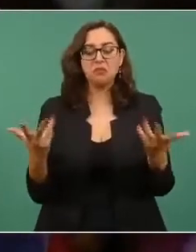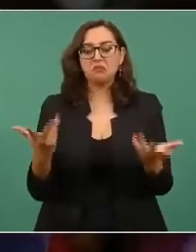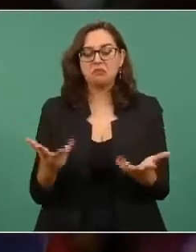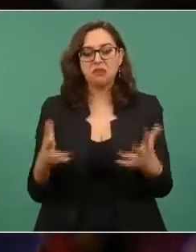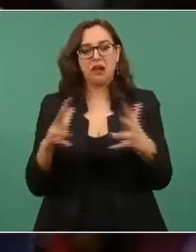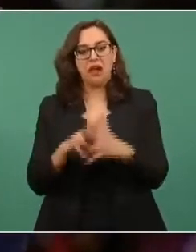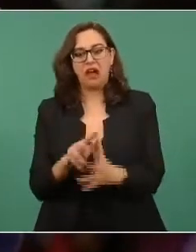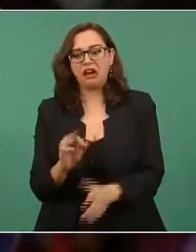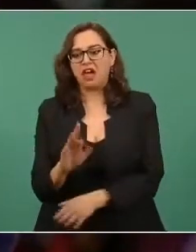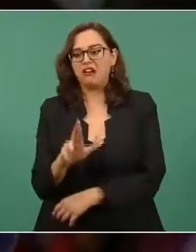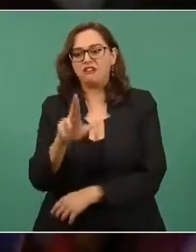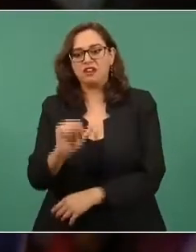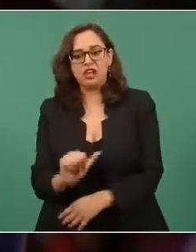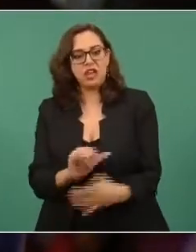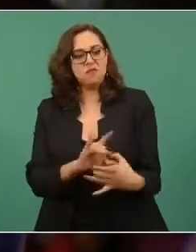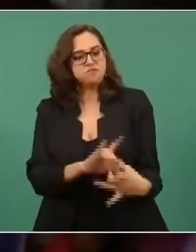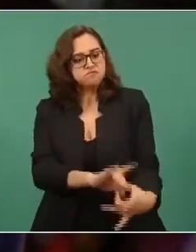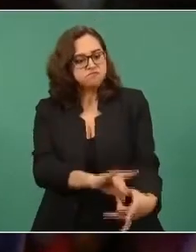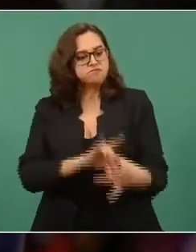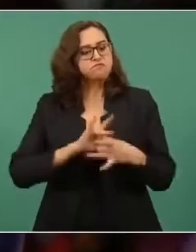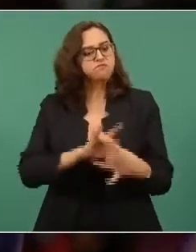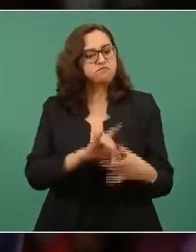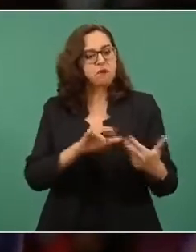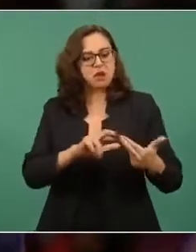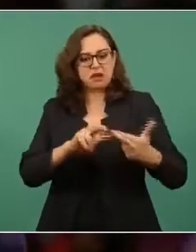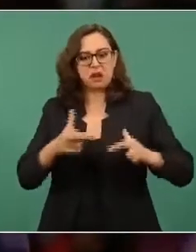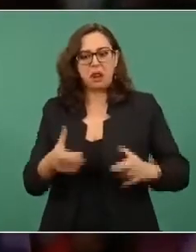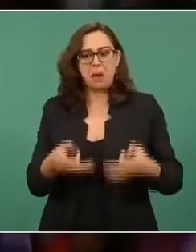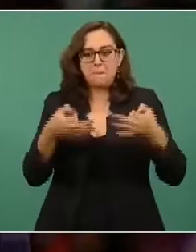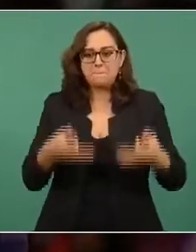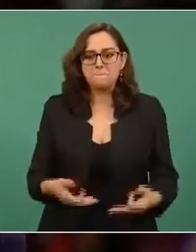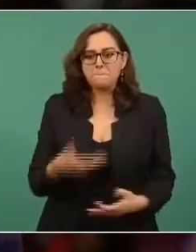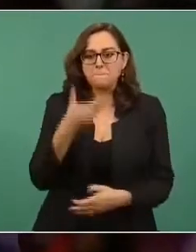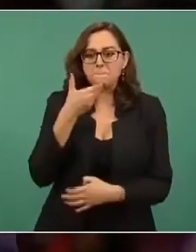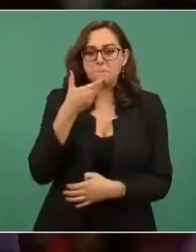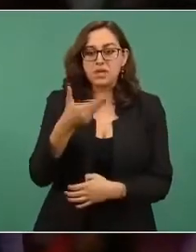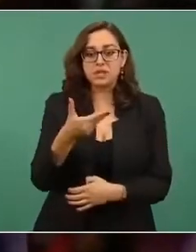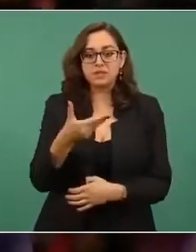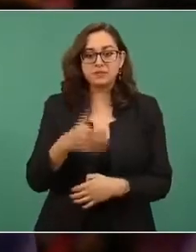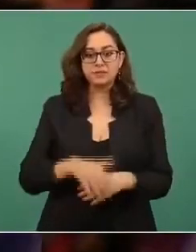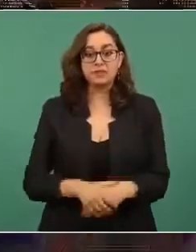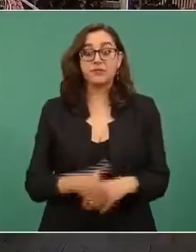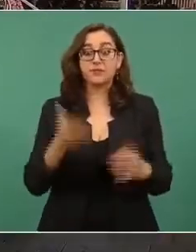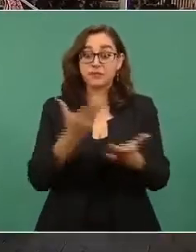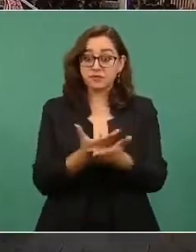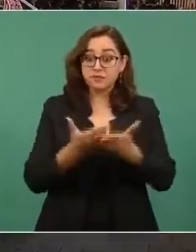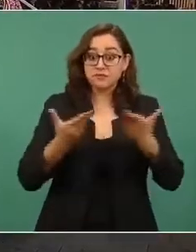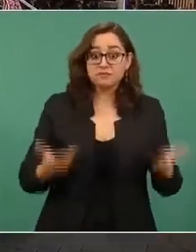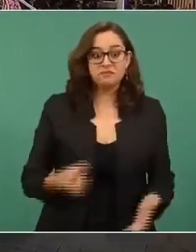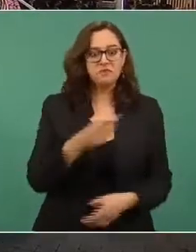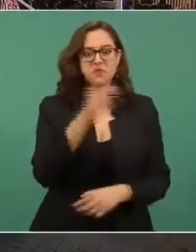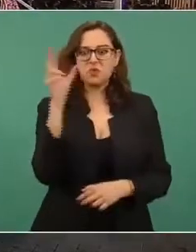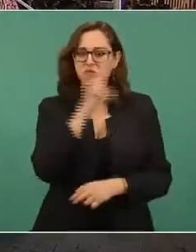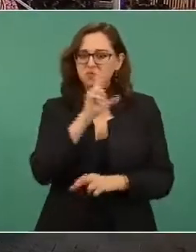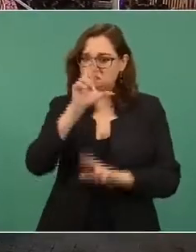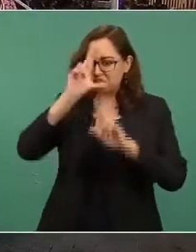con elegancia y amabilidad nos envían felicitaciones desde el espacio.